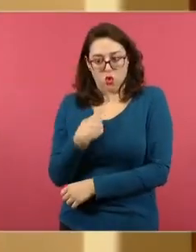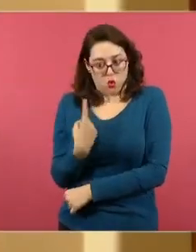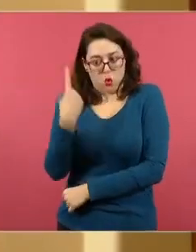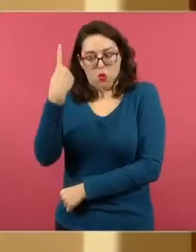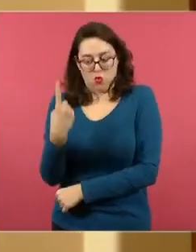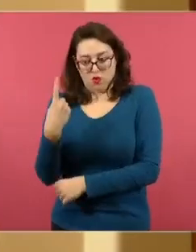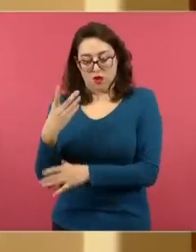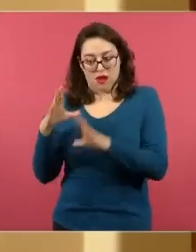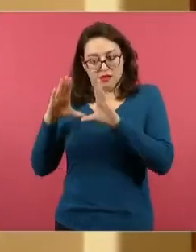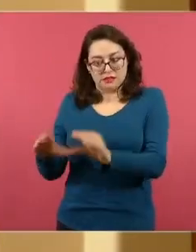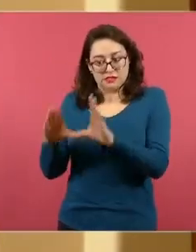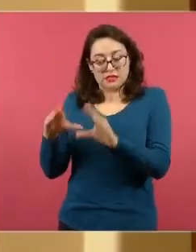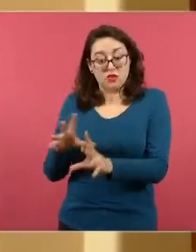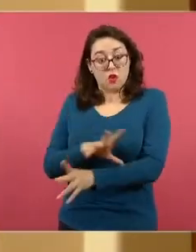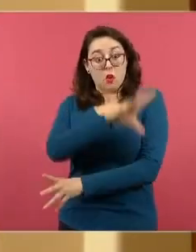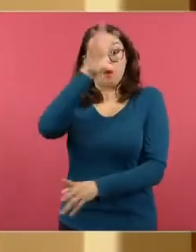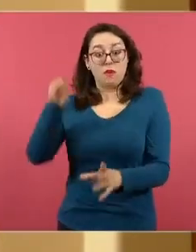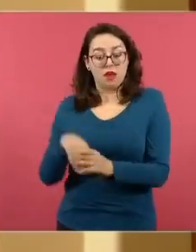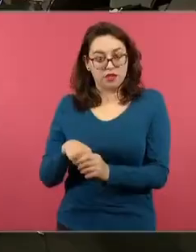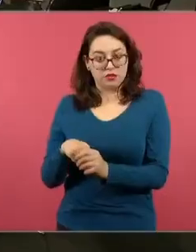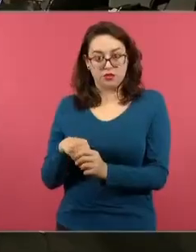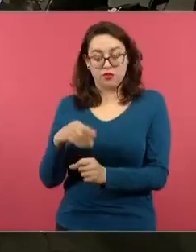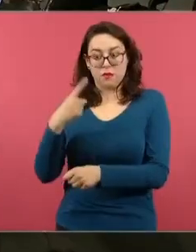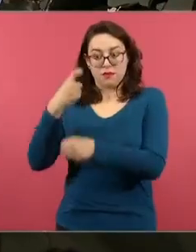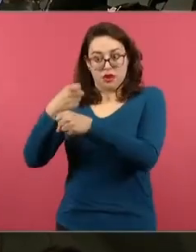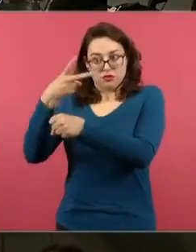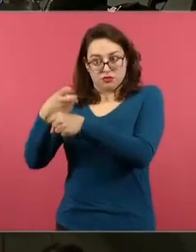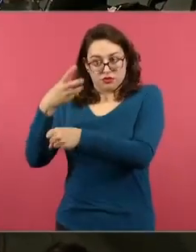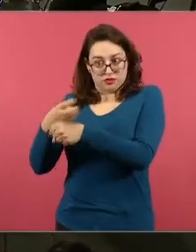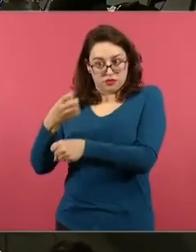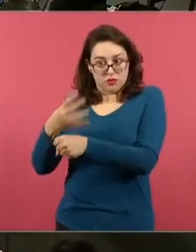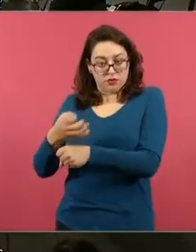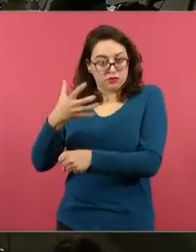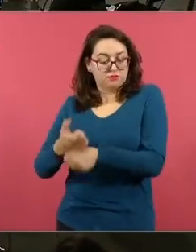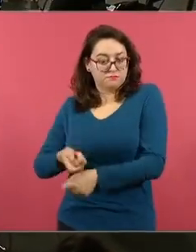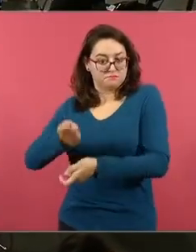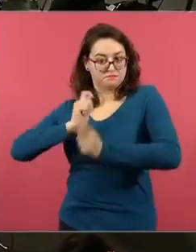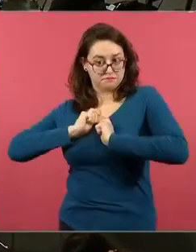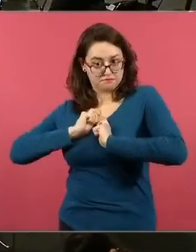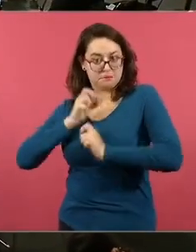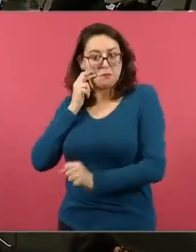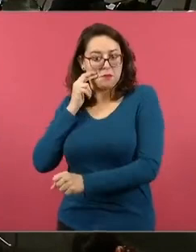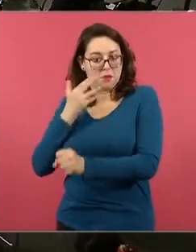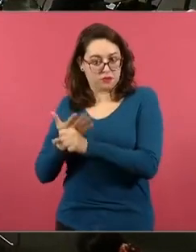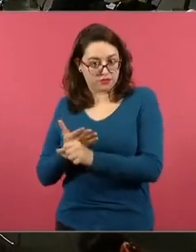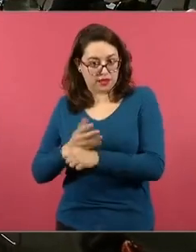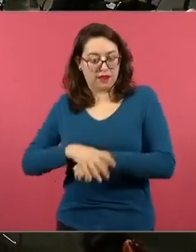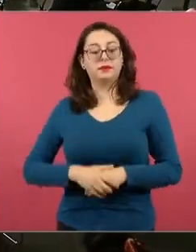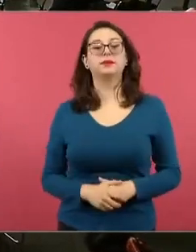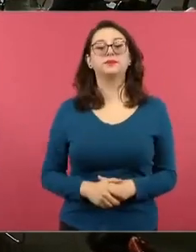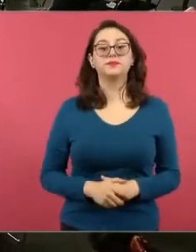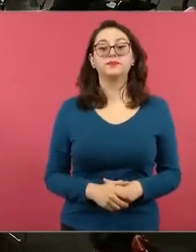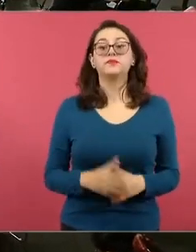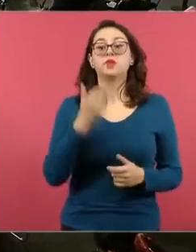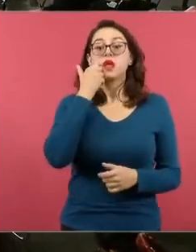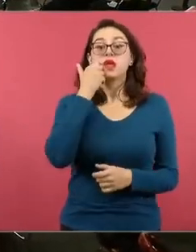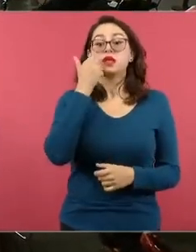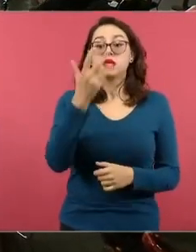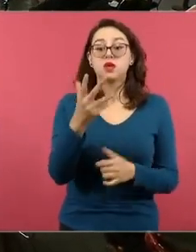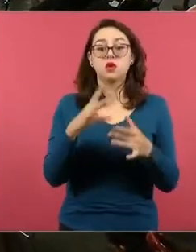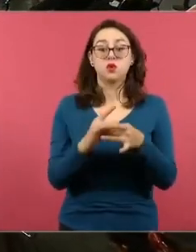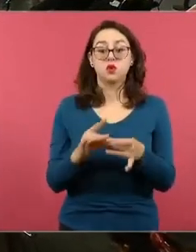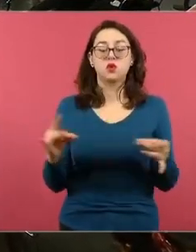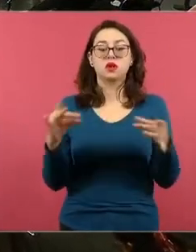originarias. Bueno, pues yo quiero comentarles que en razón a un poco a estas inquietudes